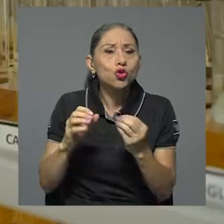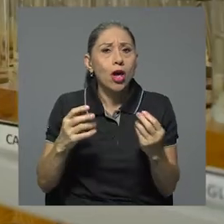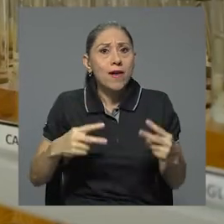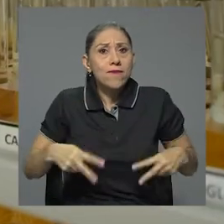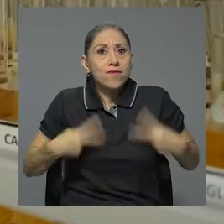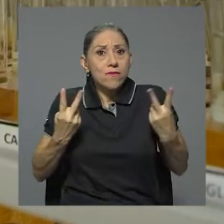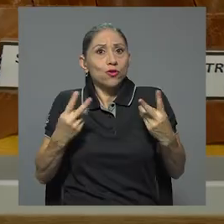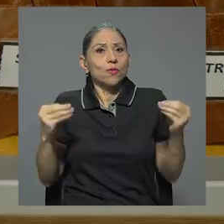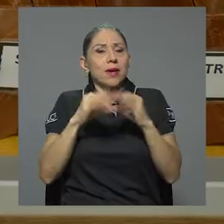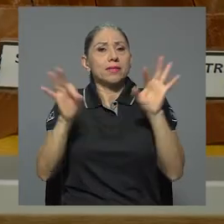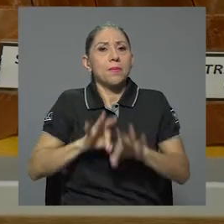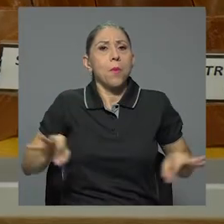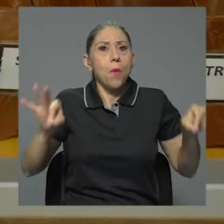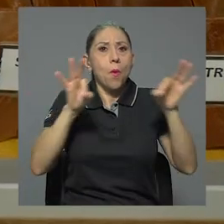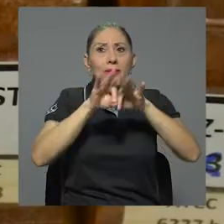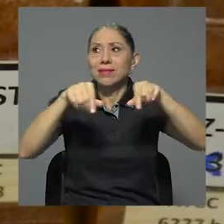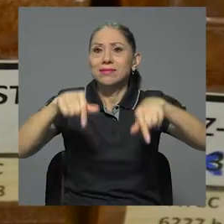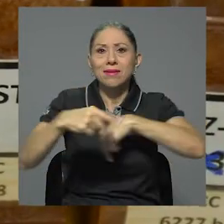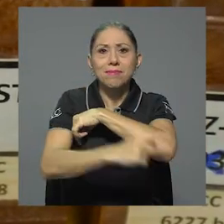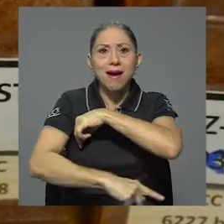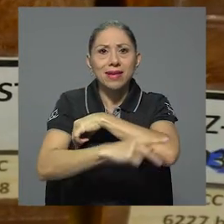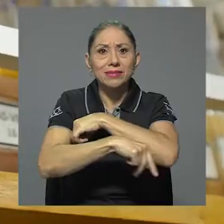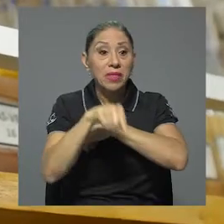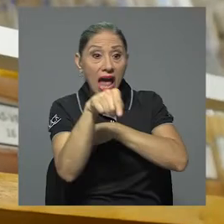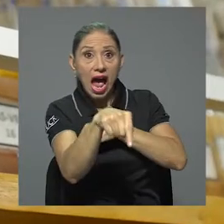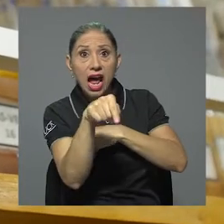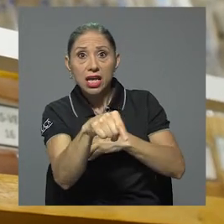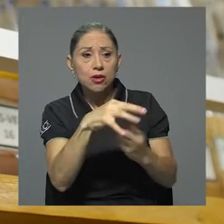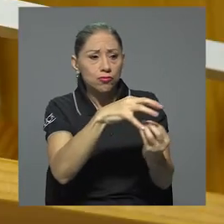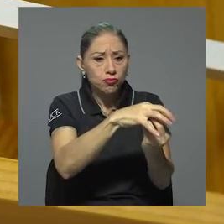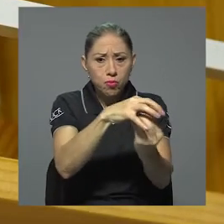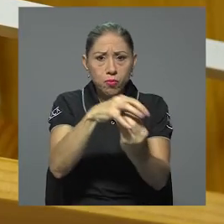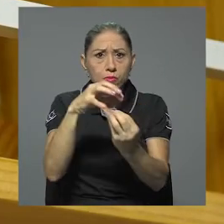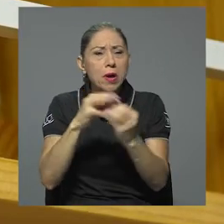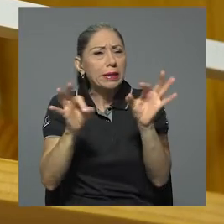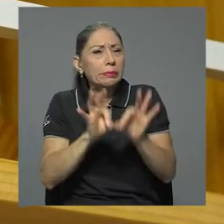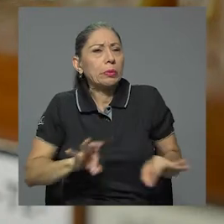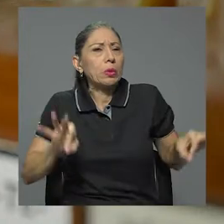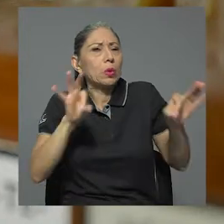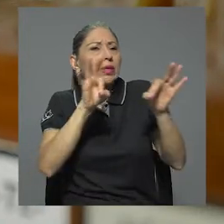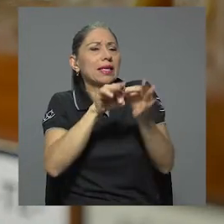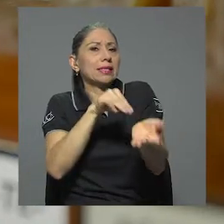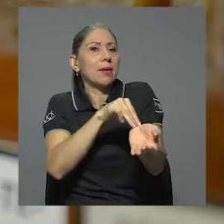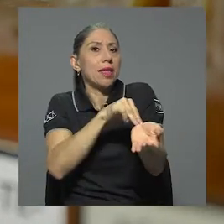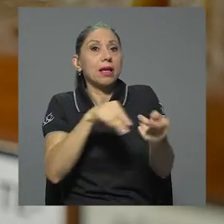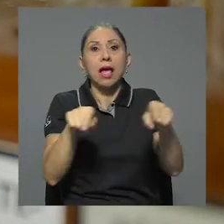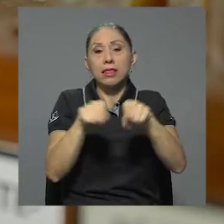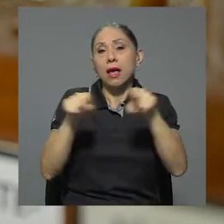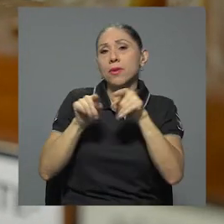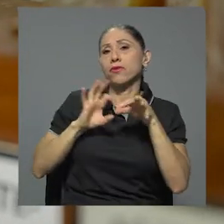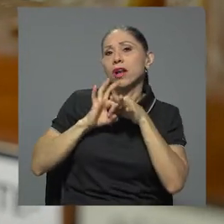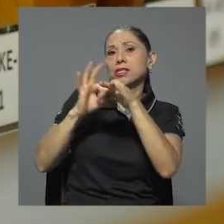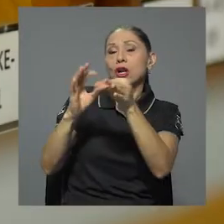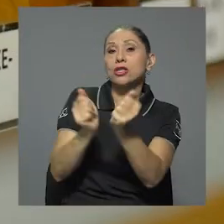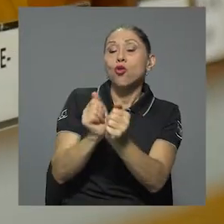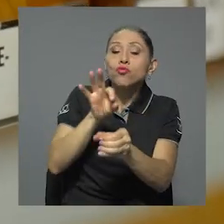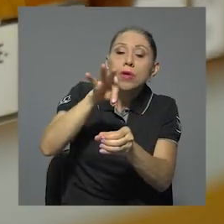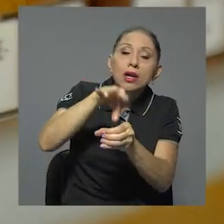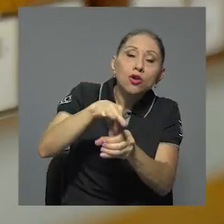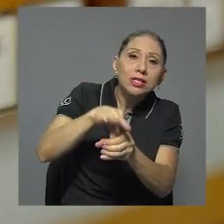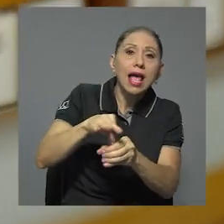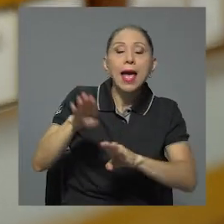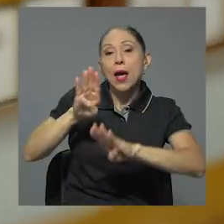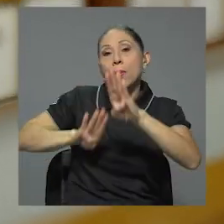importantes del país. Aquí se conservan especies de importancia médica, así como otras relacionadas a las áreas de agronomía,